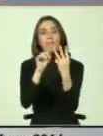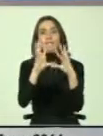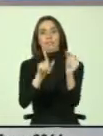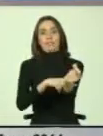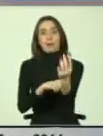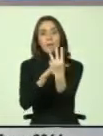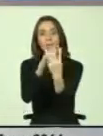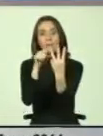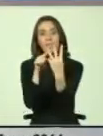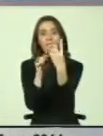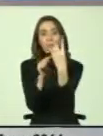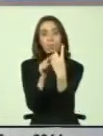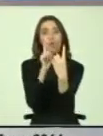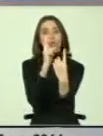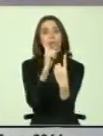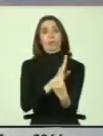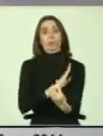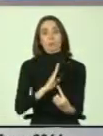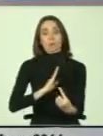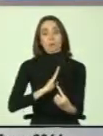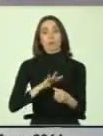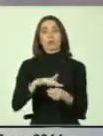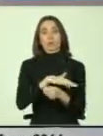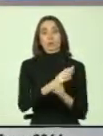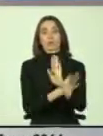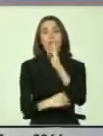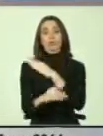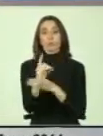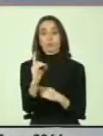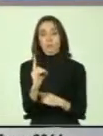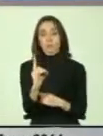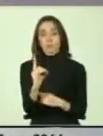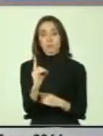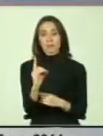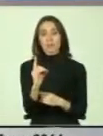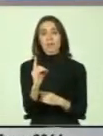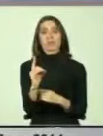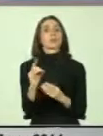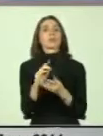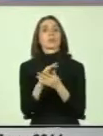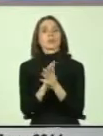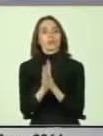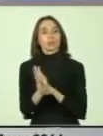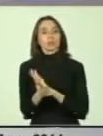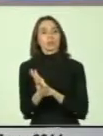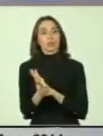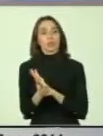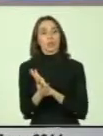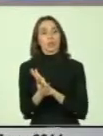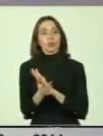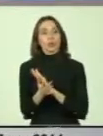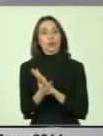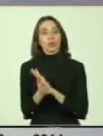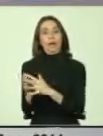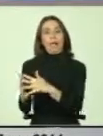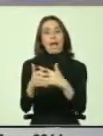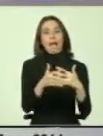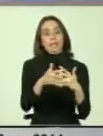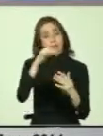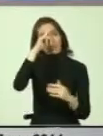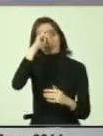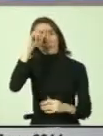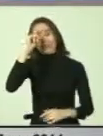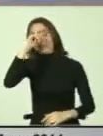un miembro de ellos, vive en situación de discapacidad. Hay en toda la red instalada dificultades en el